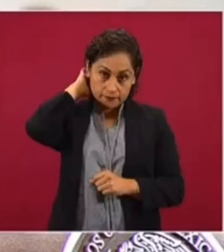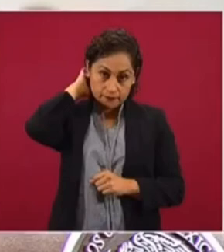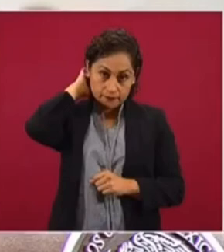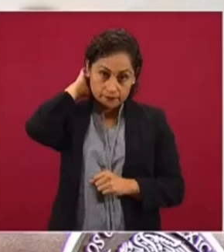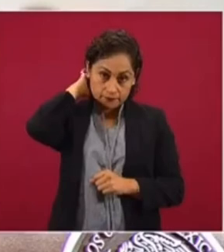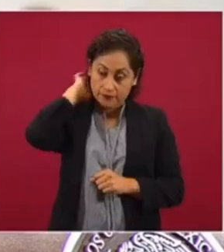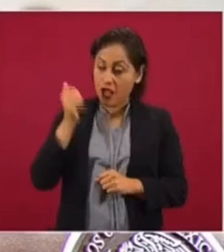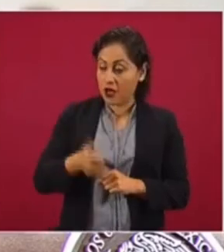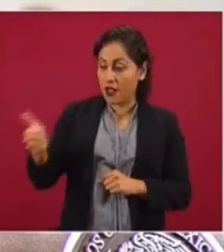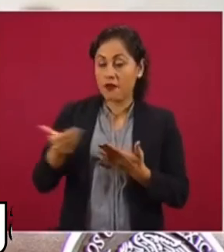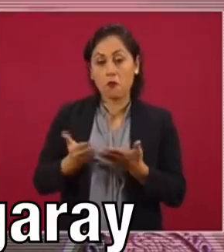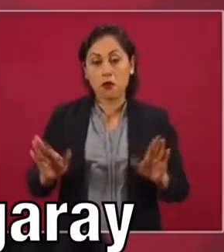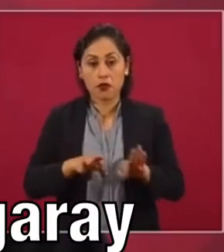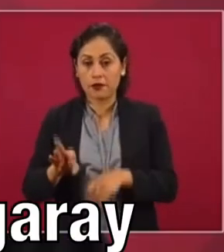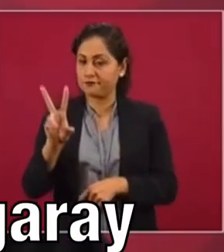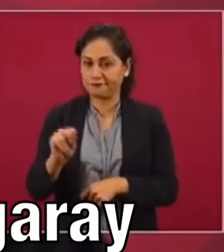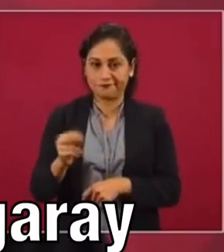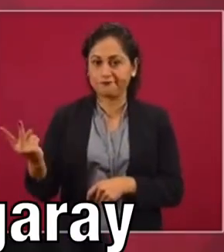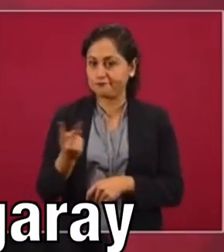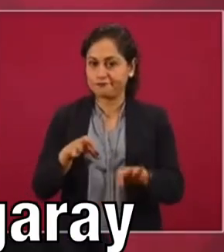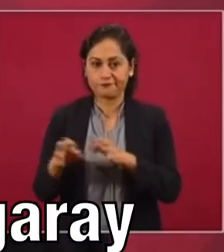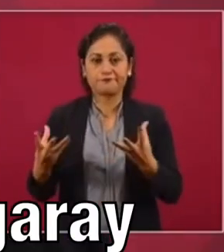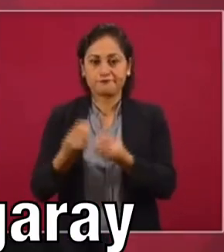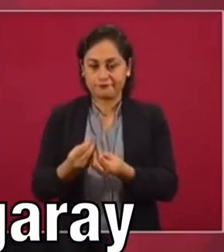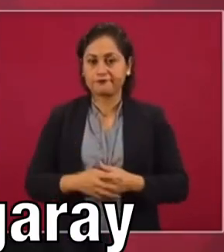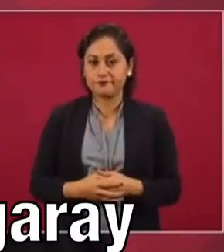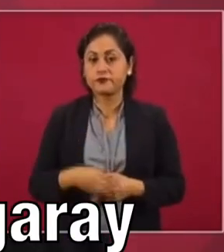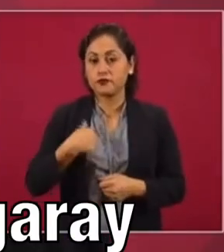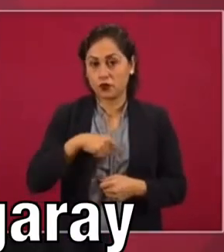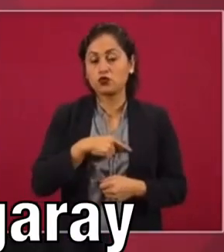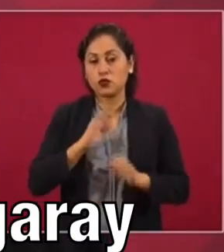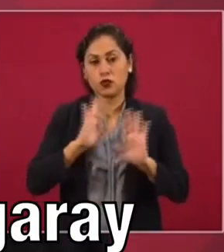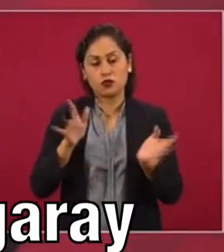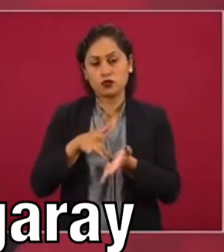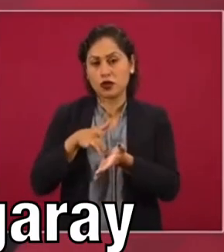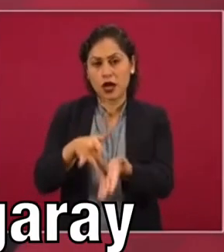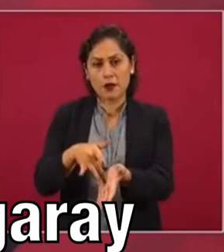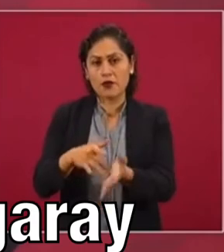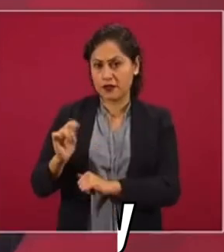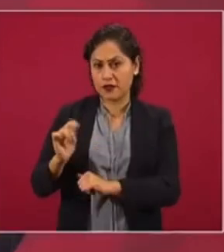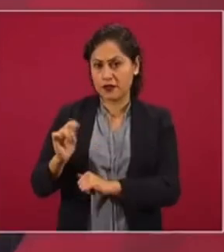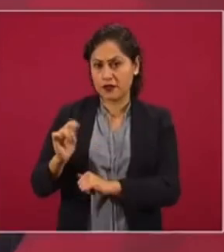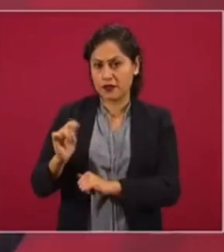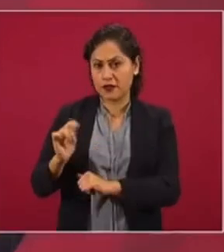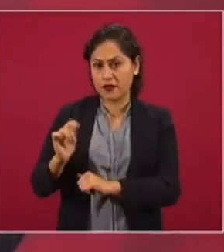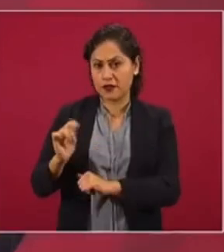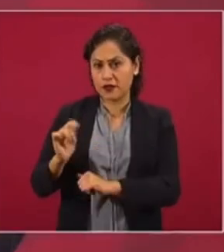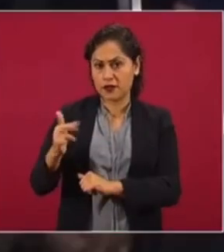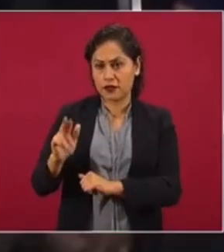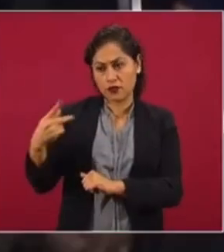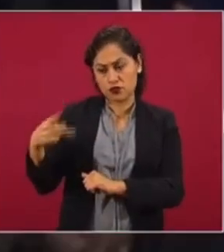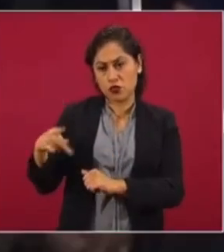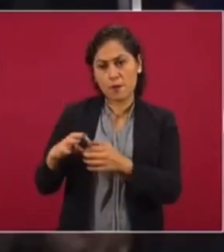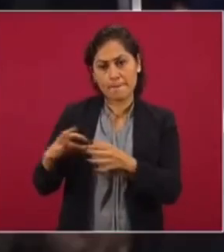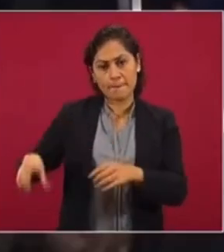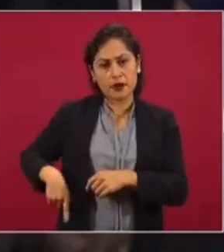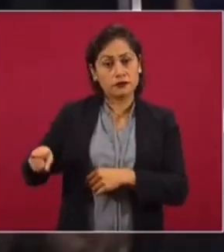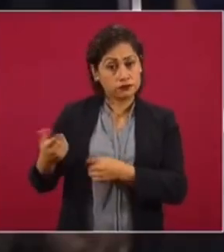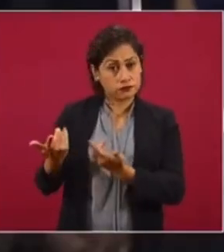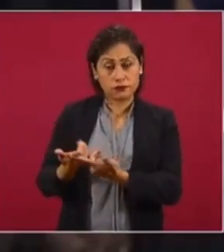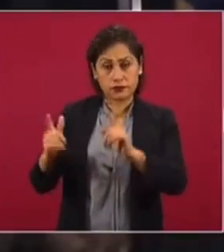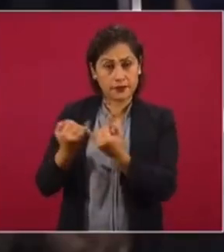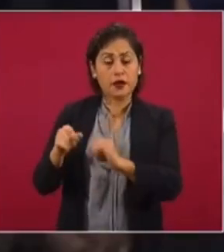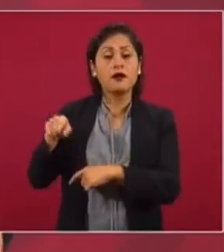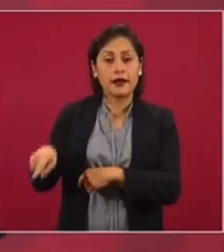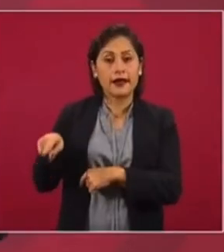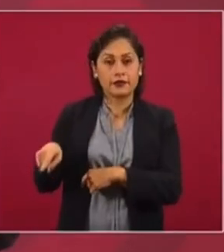Por separado, nosotros hemos decidido apoyar la autonomía de la Fiscalía. Ellos son los que se hacen